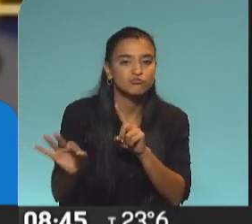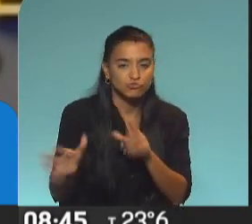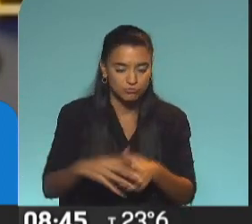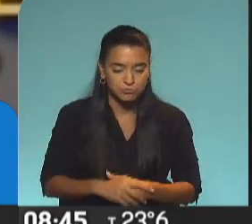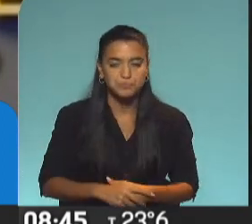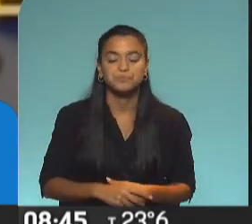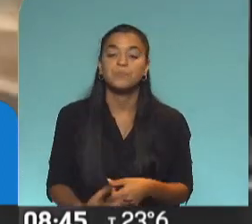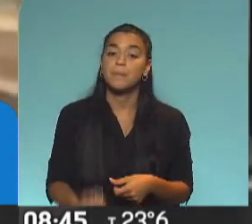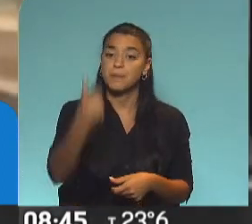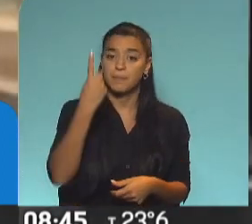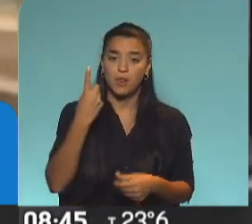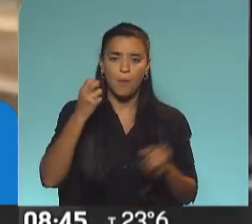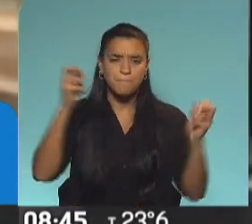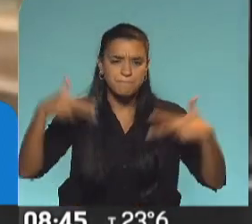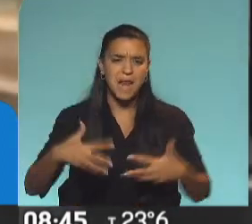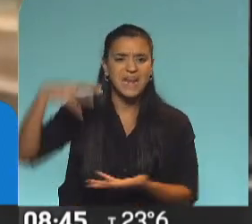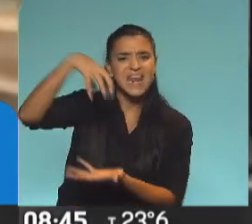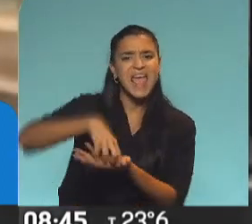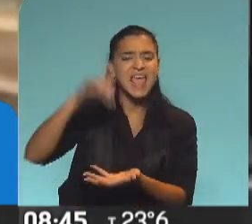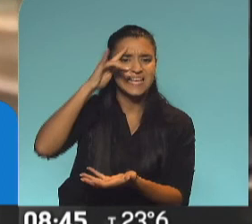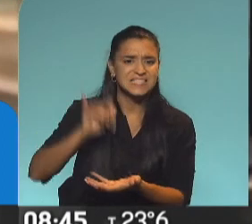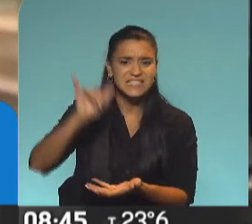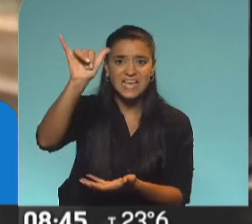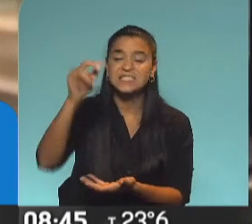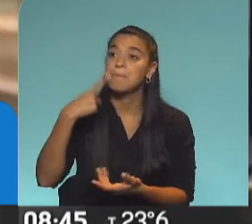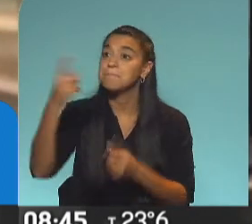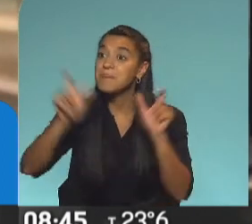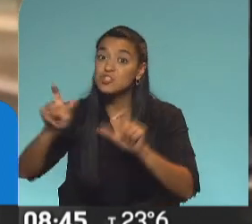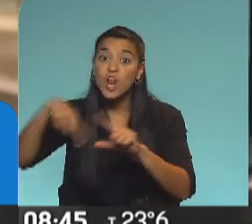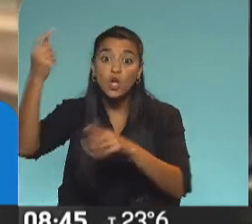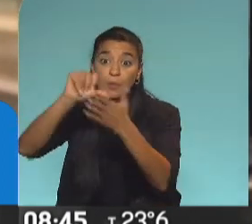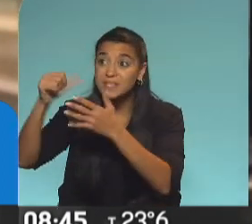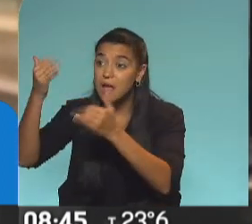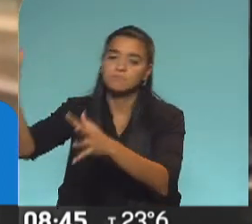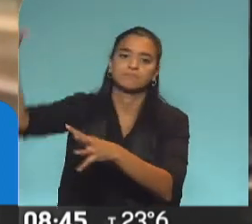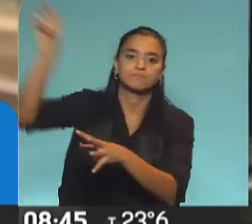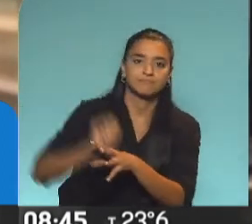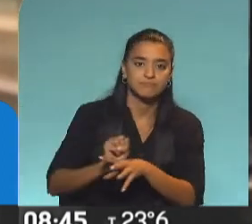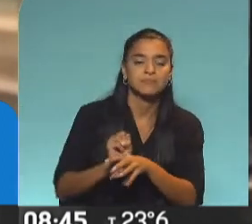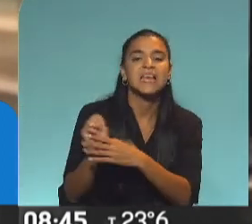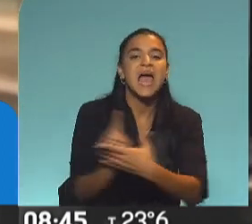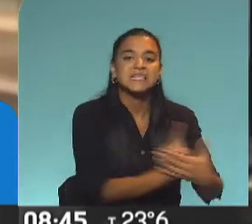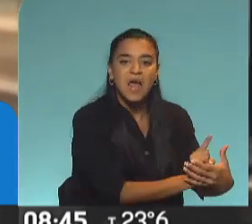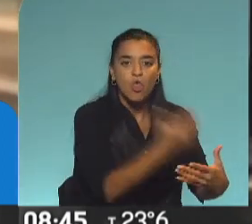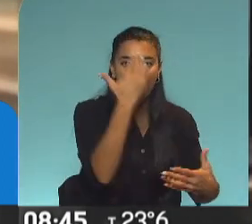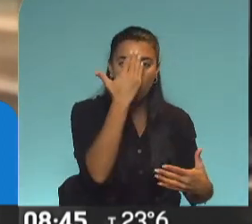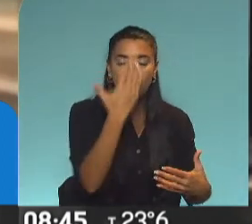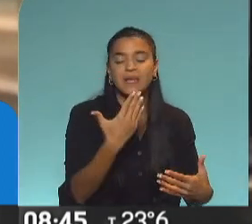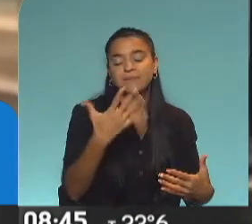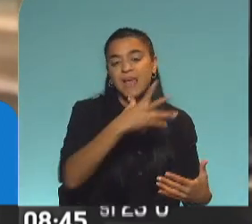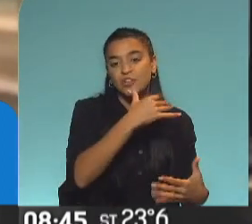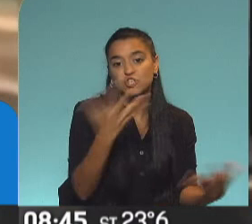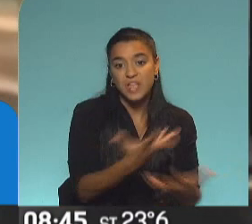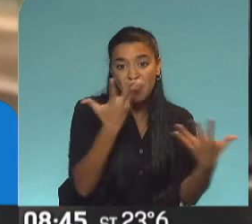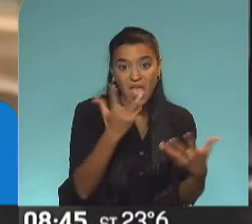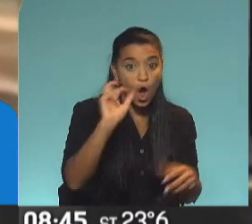principio montamos un operativo en ESAISA para recibir a los repatriados y llevarlos a hacer un aislamiento de 14 días en hoteles, donde